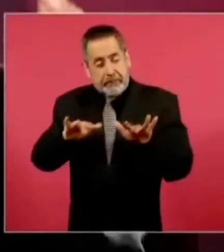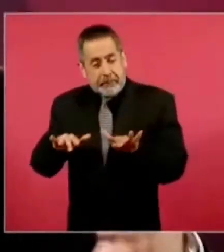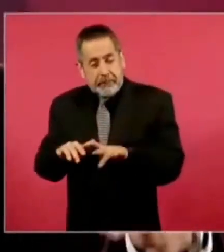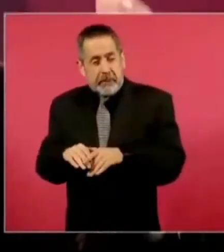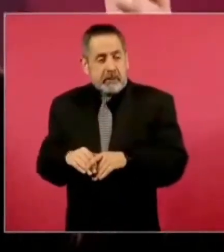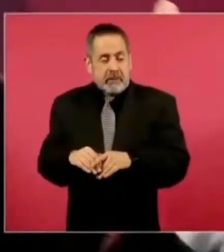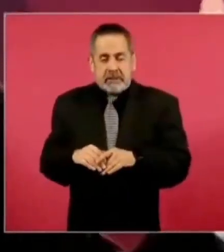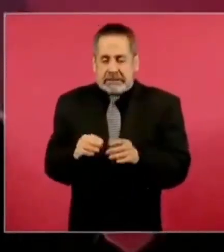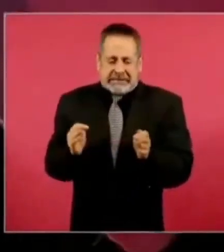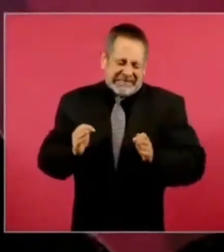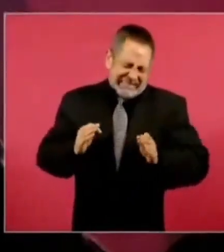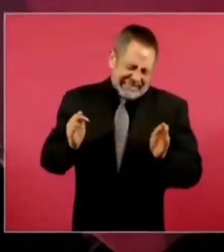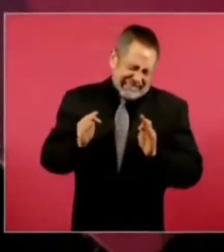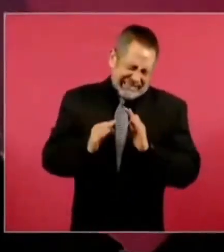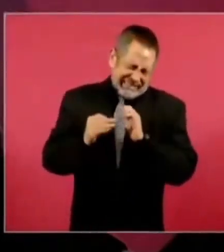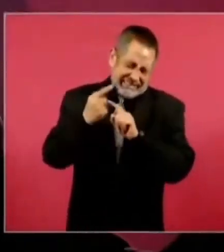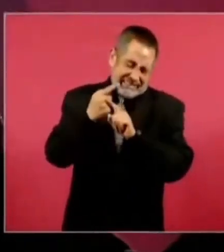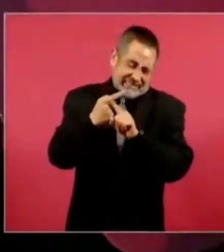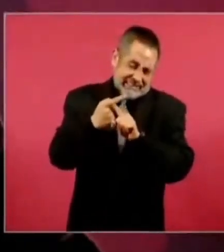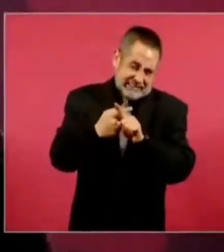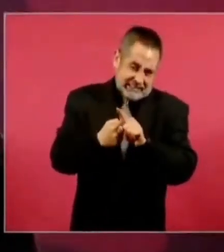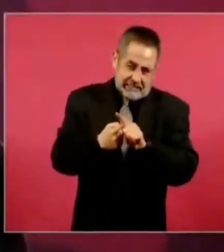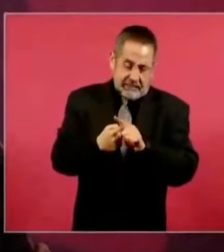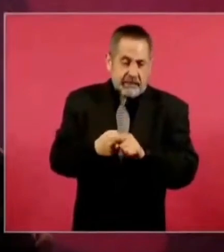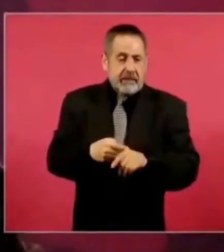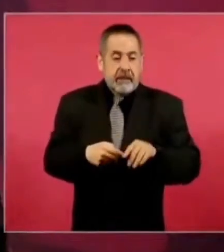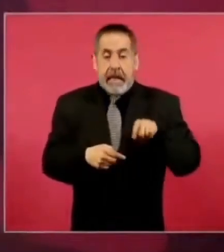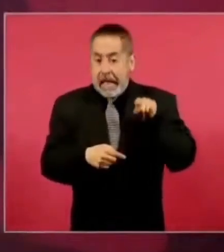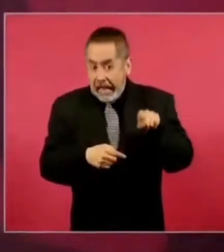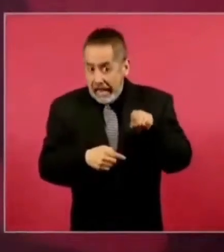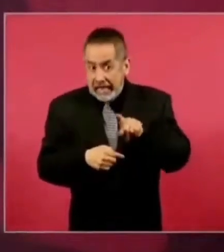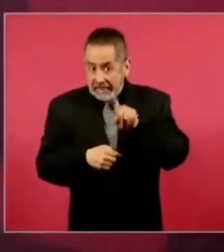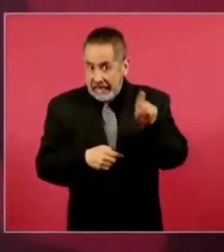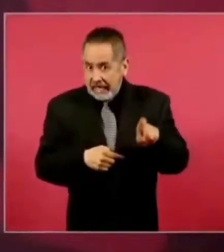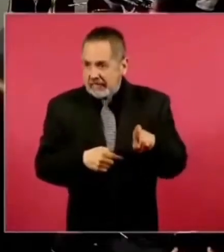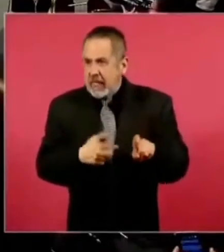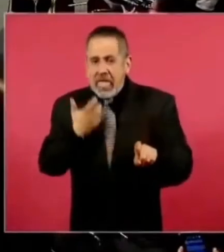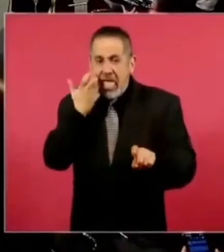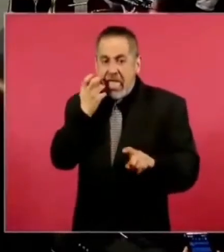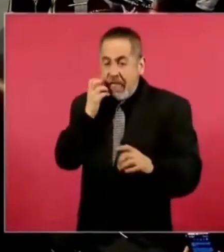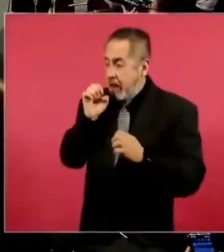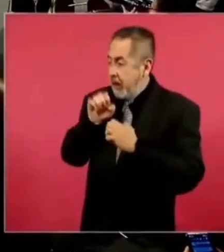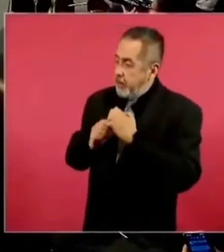en frente de las casas de los líderes demócratas.